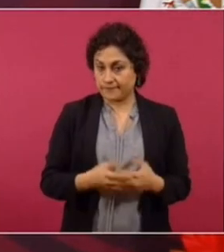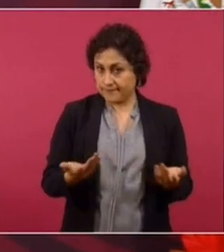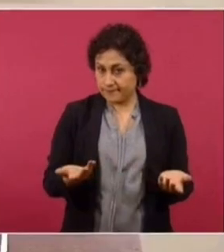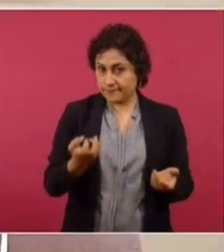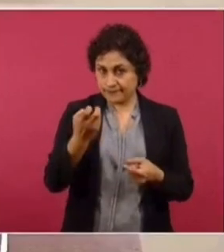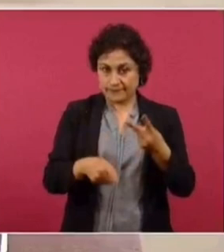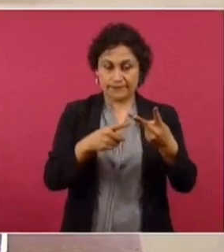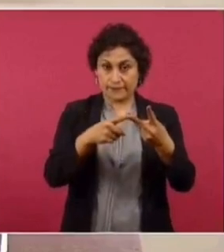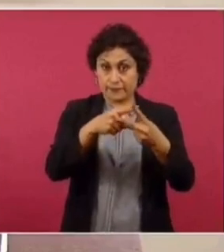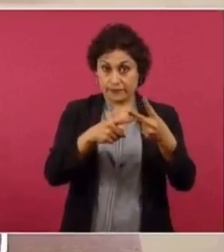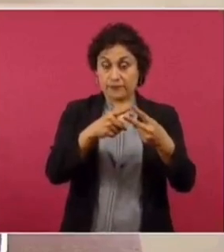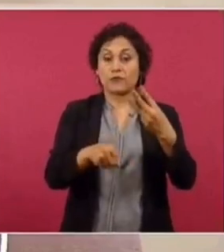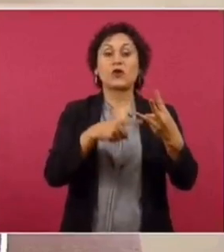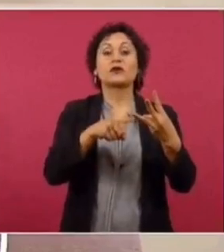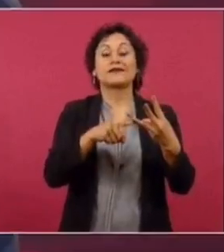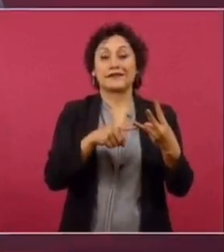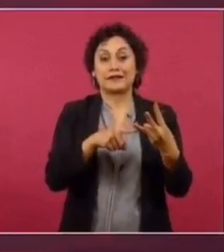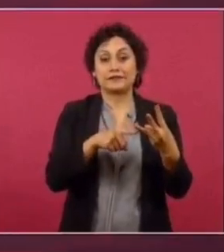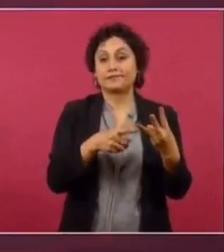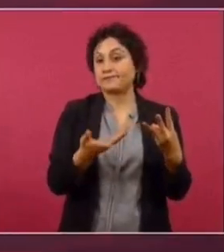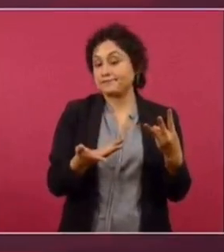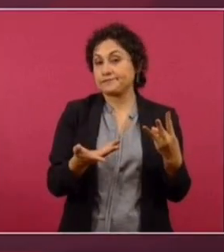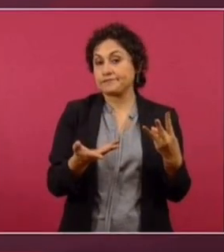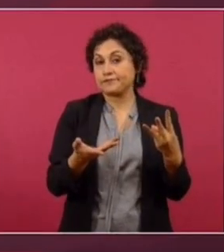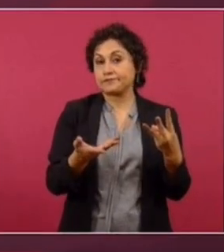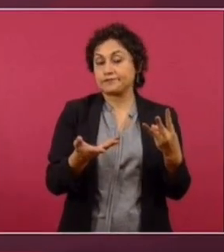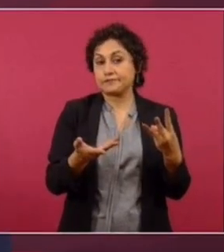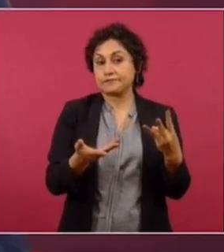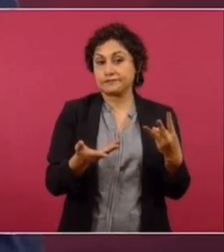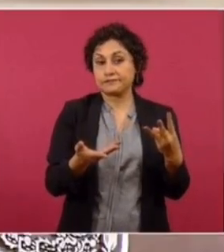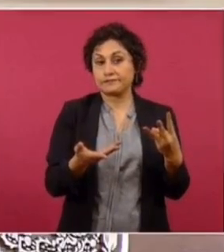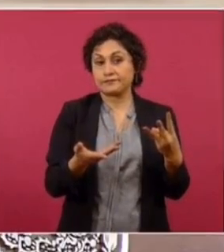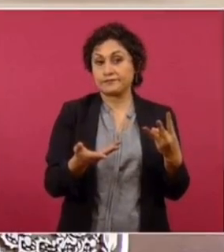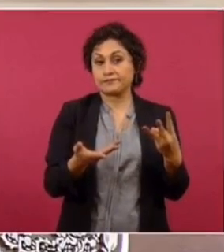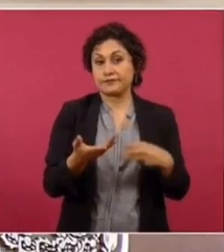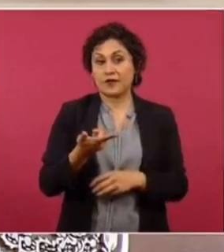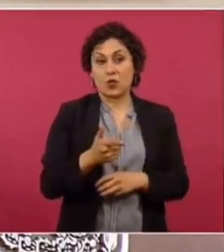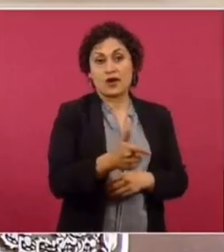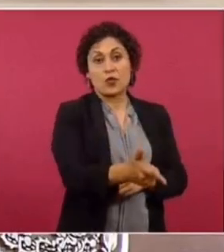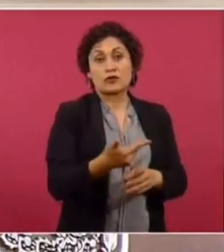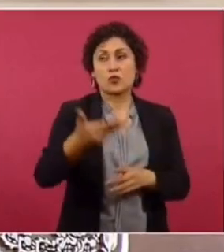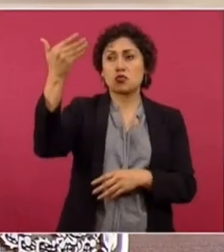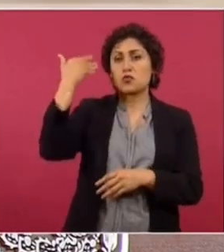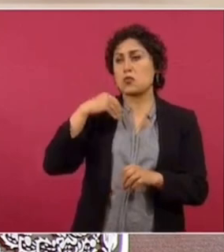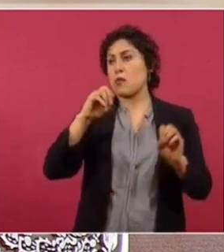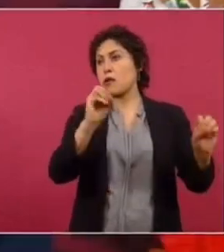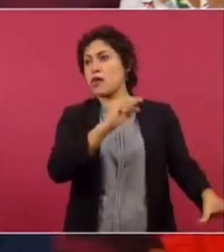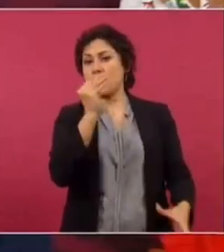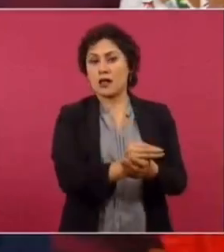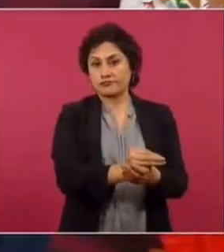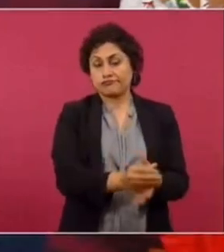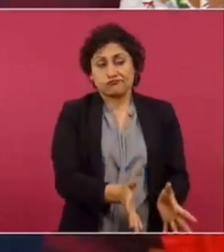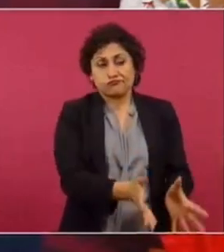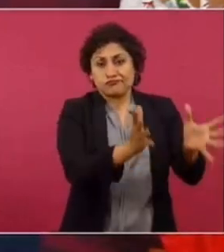Es dos elementos. Y un tercer elemento, pues, es que en Guanajuato se dejó. ¿Qué decir?